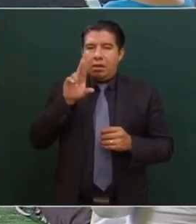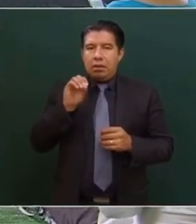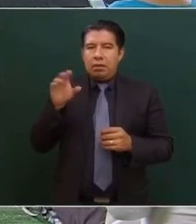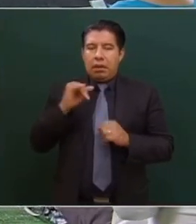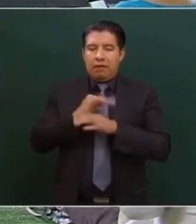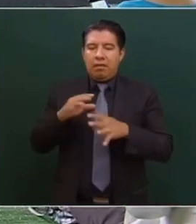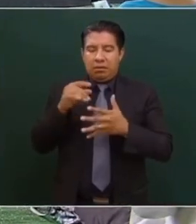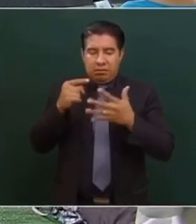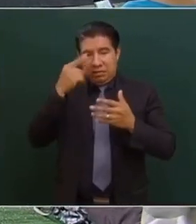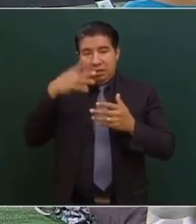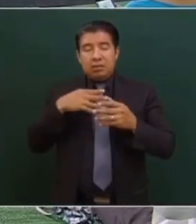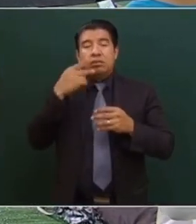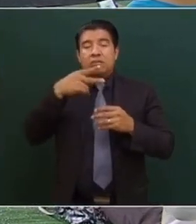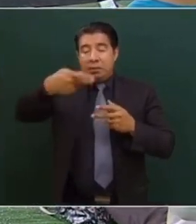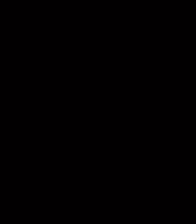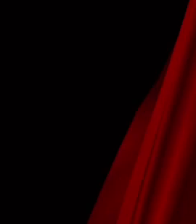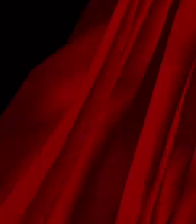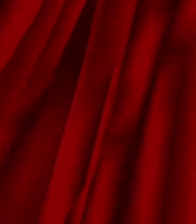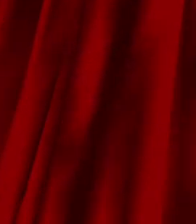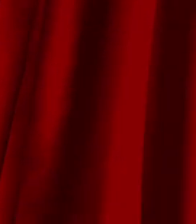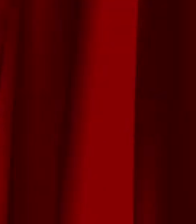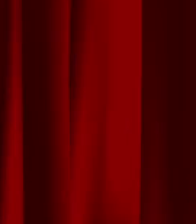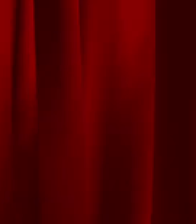y demos una respuesta a lo que estás preguntando. Gracias.